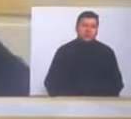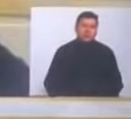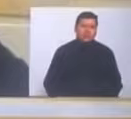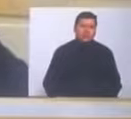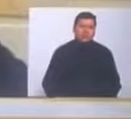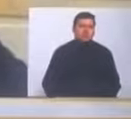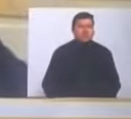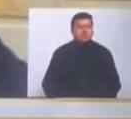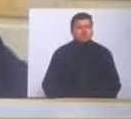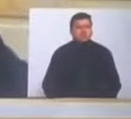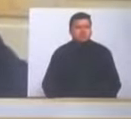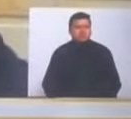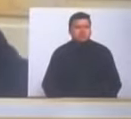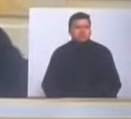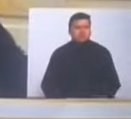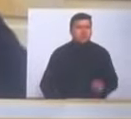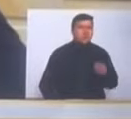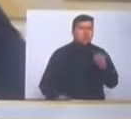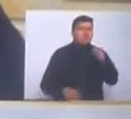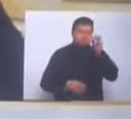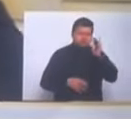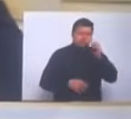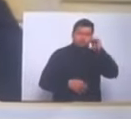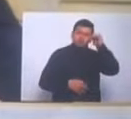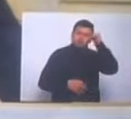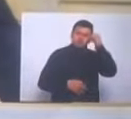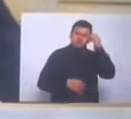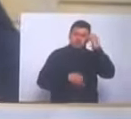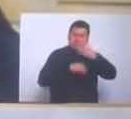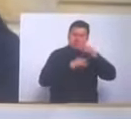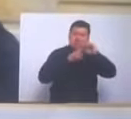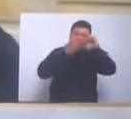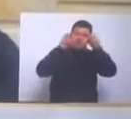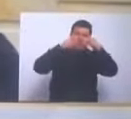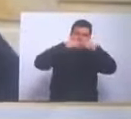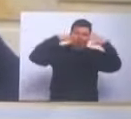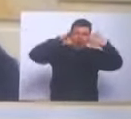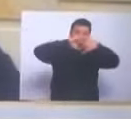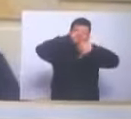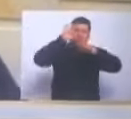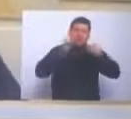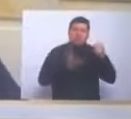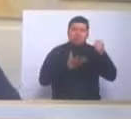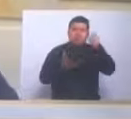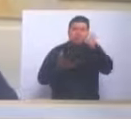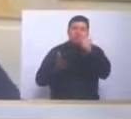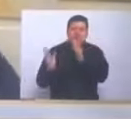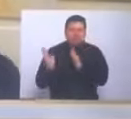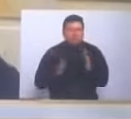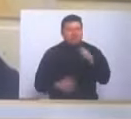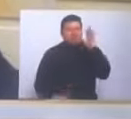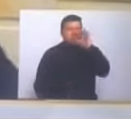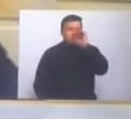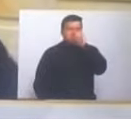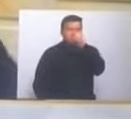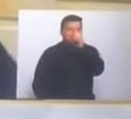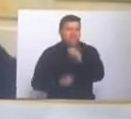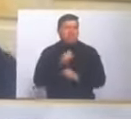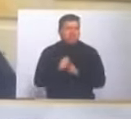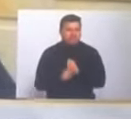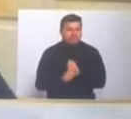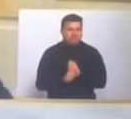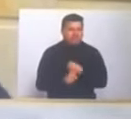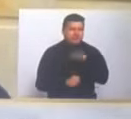La última gran inversión que se hizo en el tema eléctrico en la costa caribe fue en el Planiel, hace más de 16